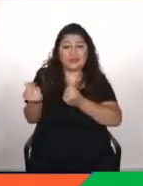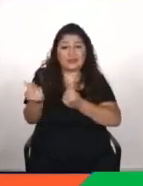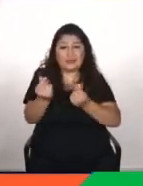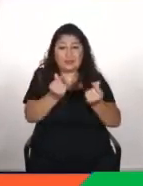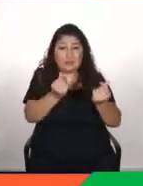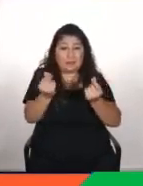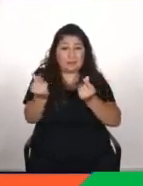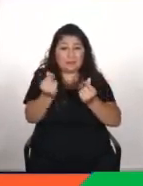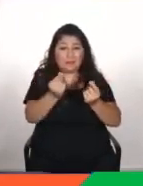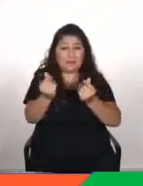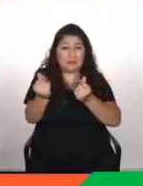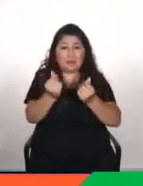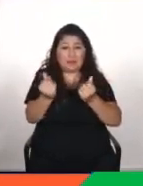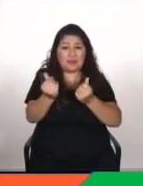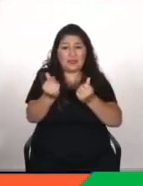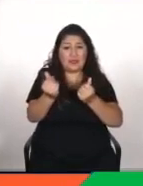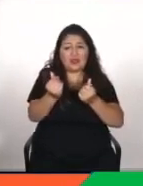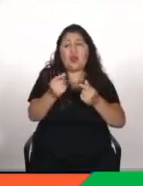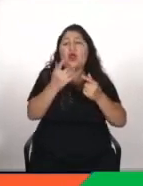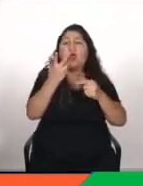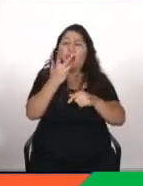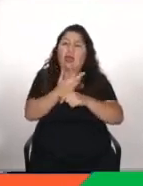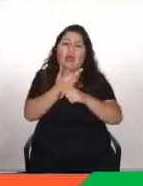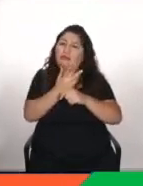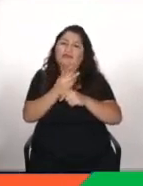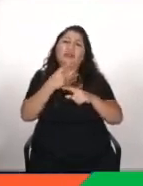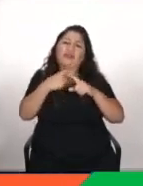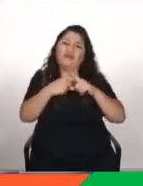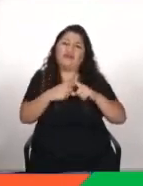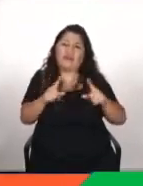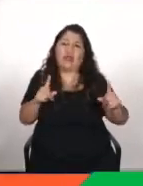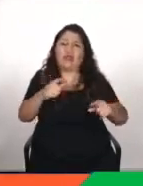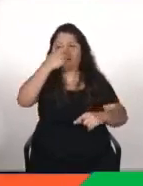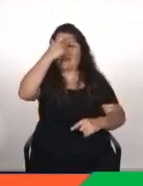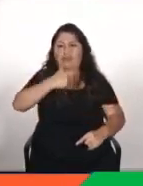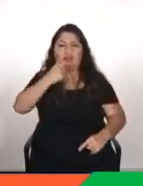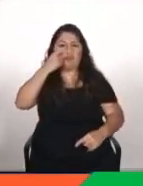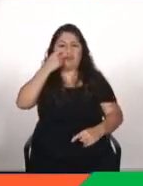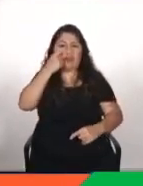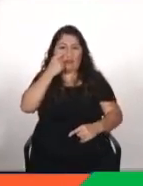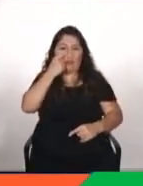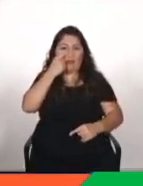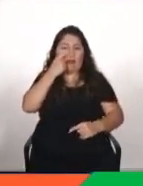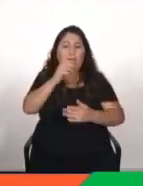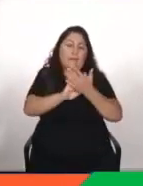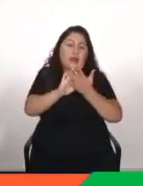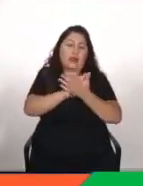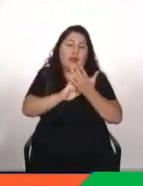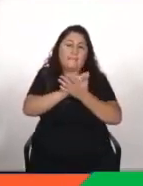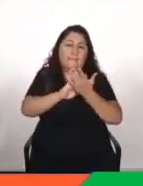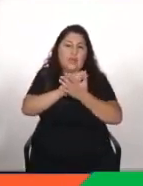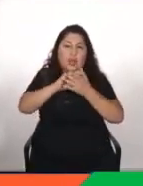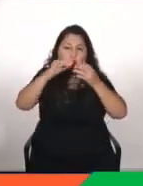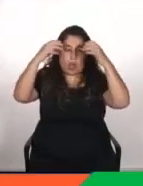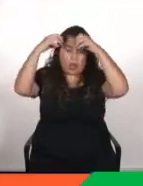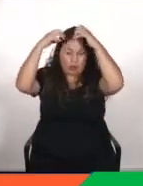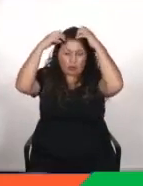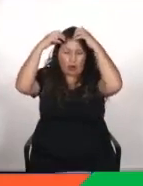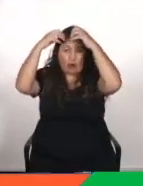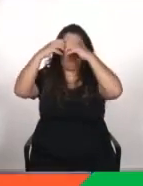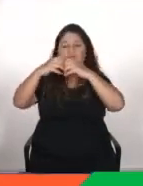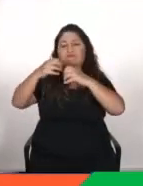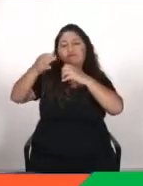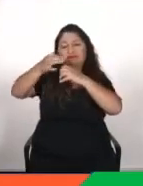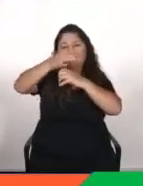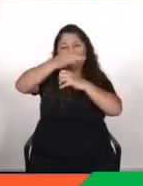funciona el cerebro humano hay bastantes diferencias pero bueno si tenemos este concepto de una neurona como una unidad de procesamiento tenemos